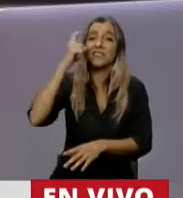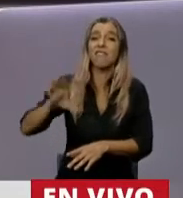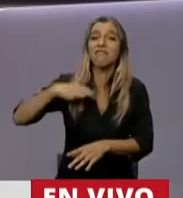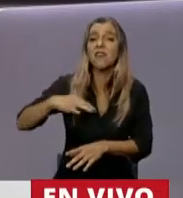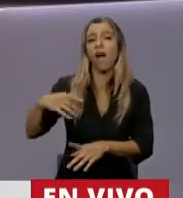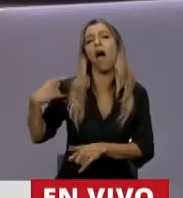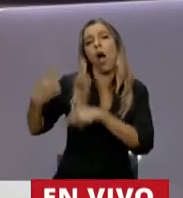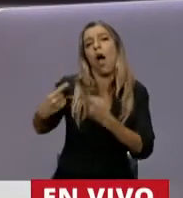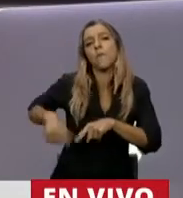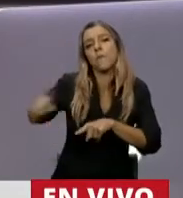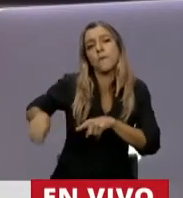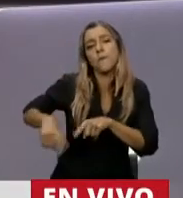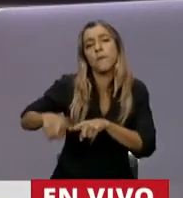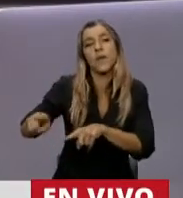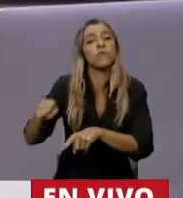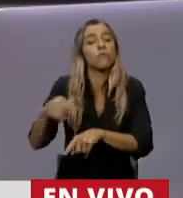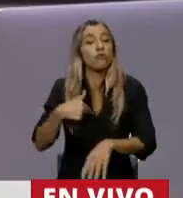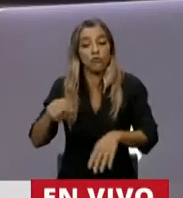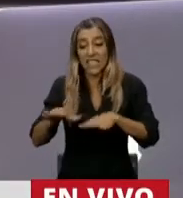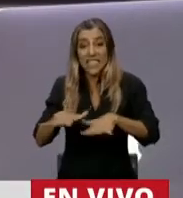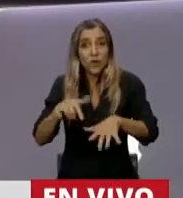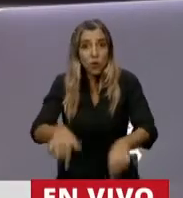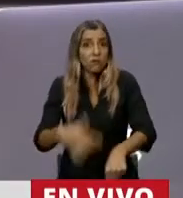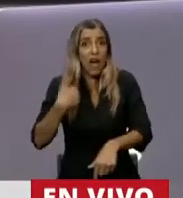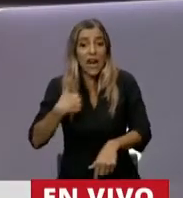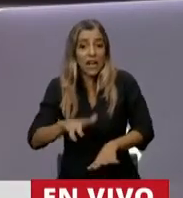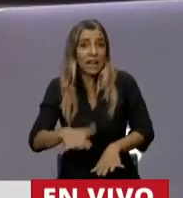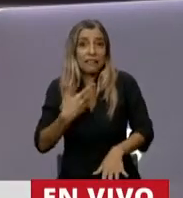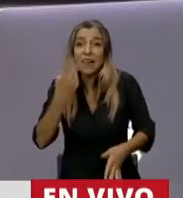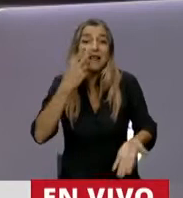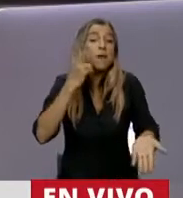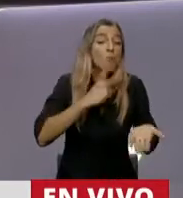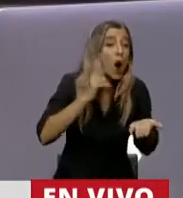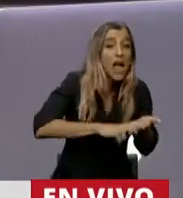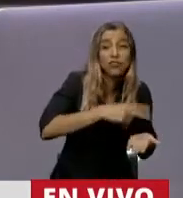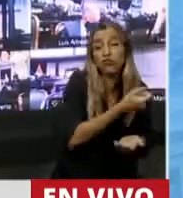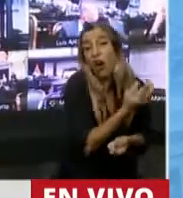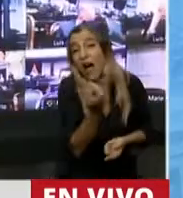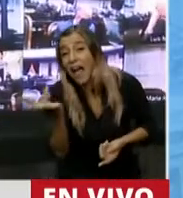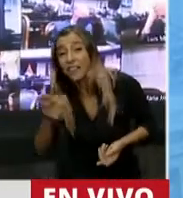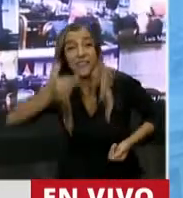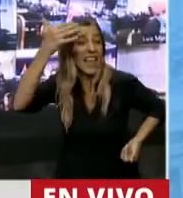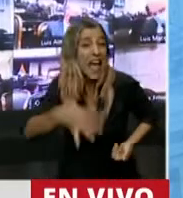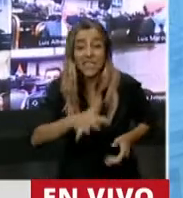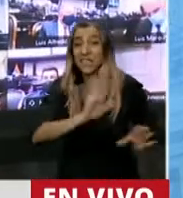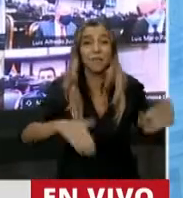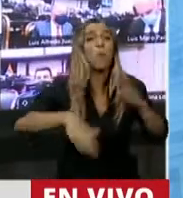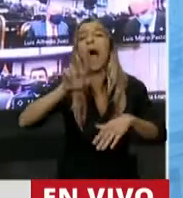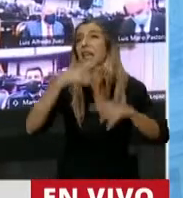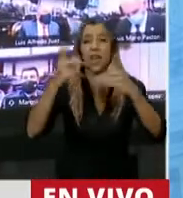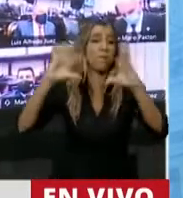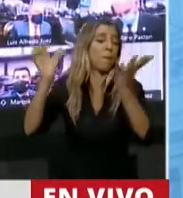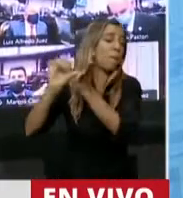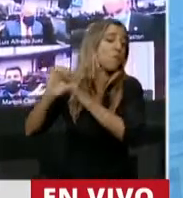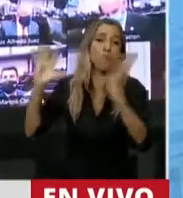podemos salir, que nos ha puesto ante el país más gravoso de la tierra que castiga la inversión, el empleo y las